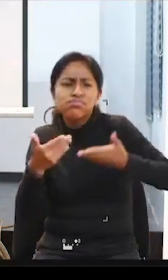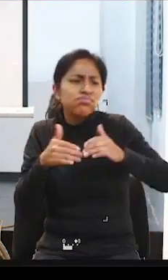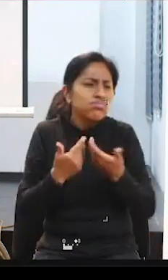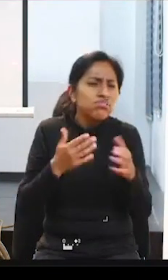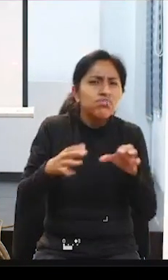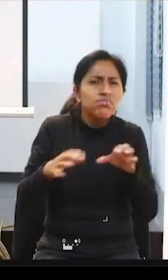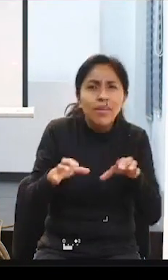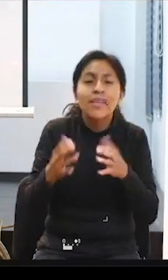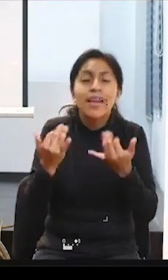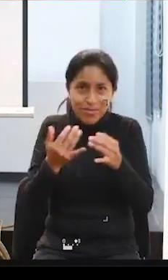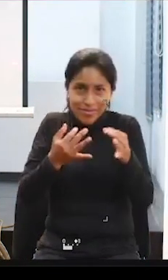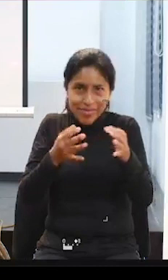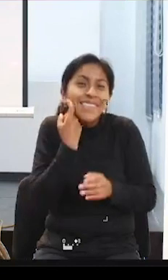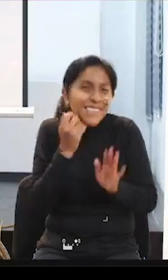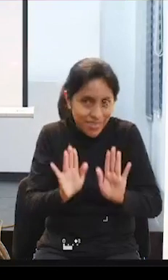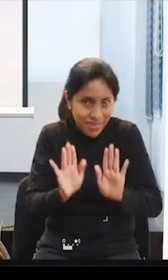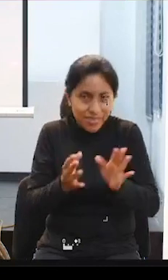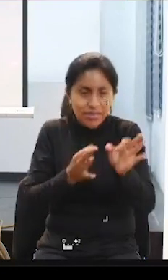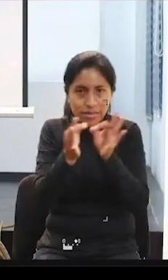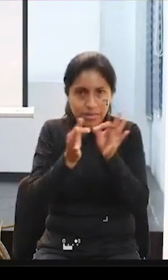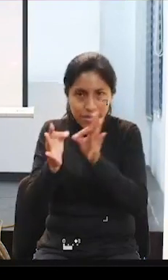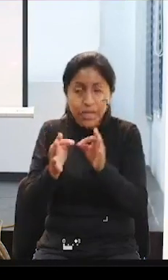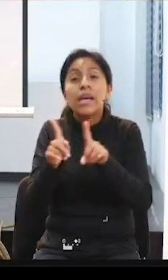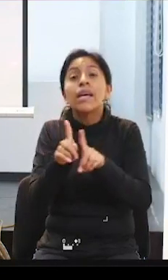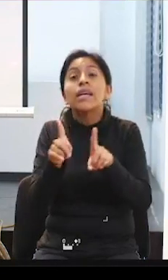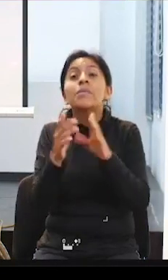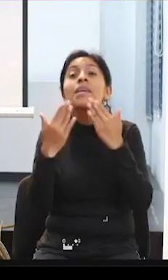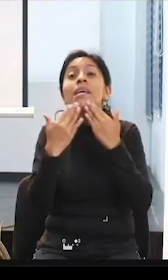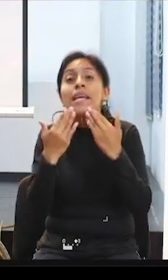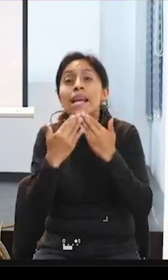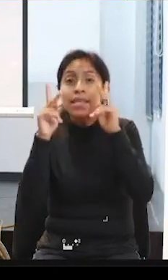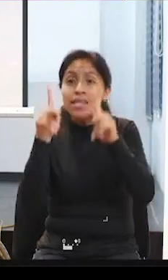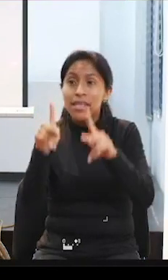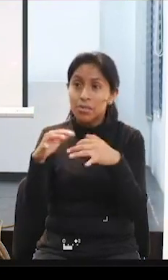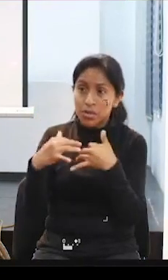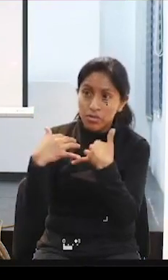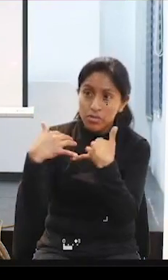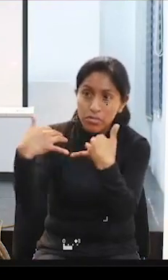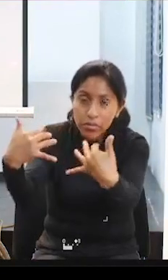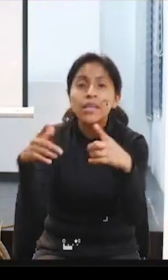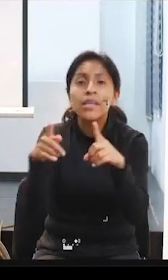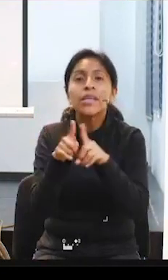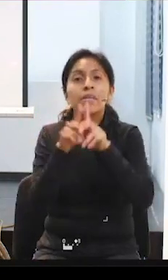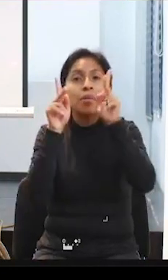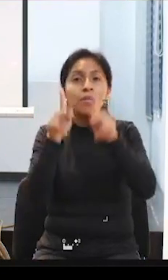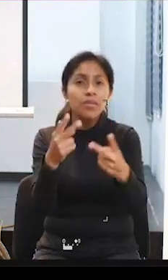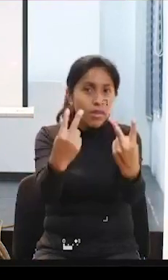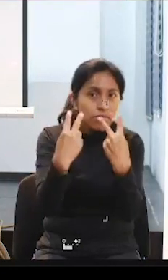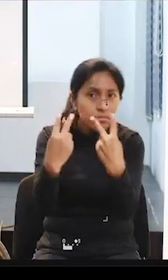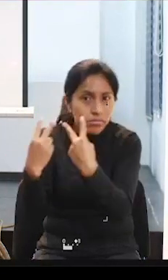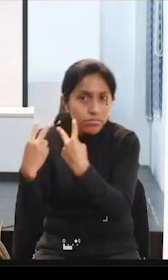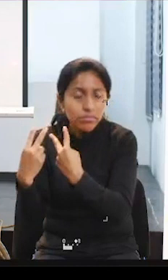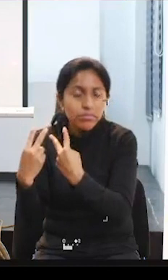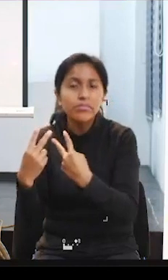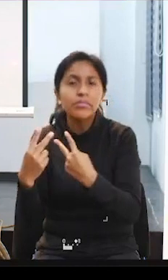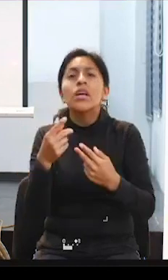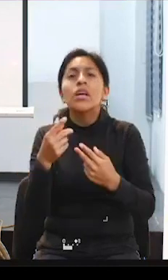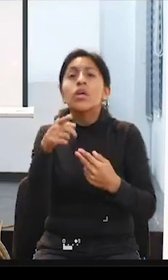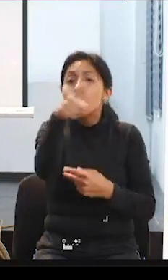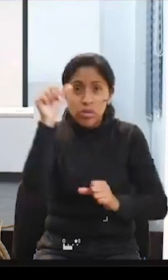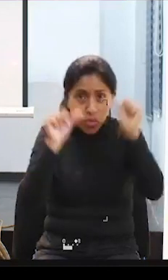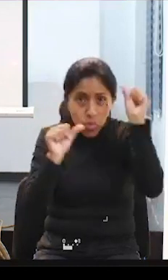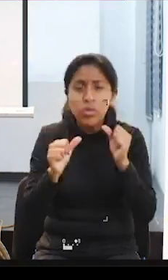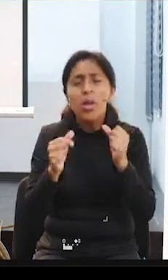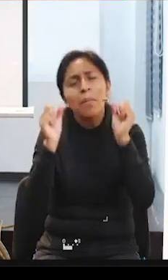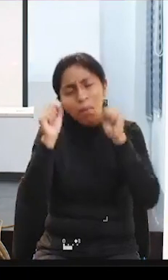os invitamos, tanto a los que estéis en sala como a los que nos acompañáis a través de la transmisión a compartir cualquier comentario, duda, pregunta,